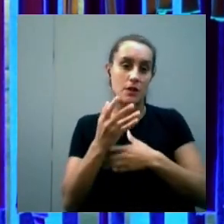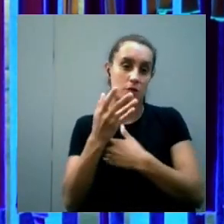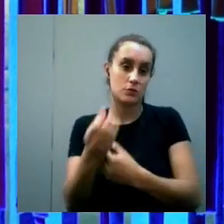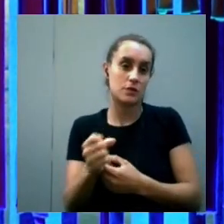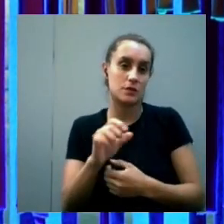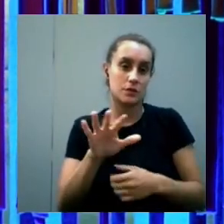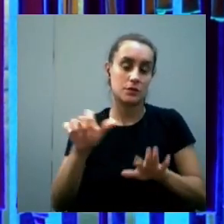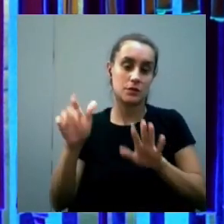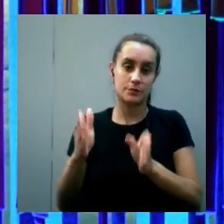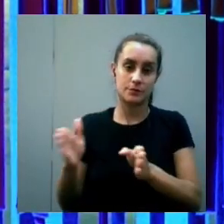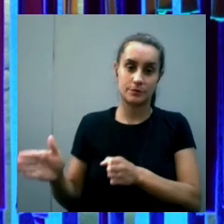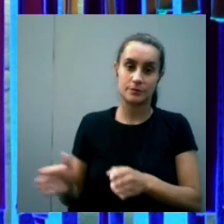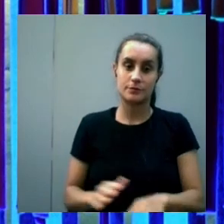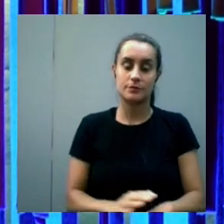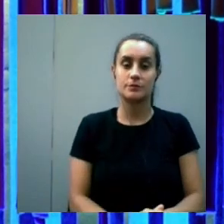formarse en esos temas